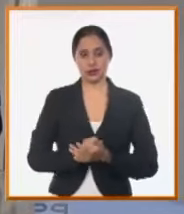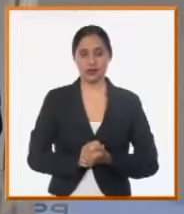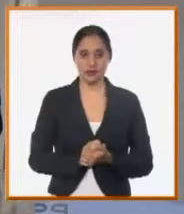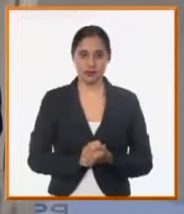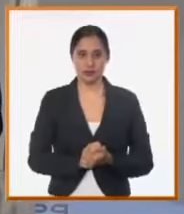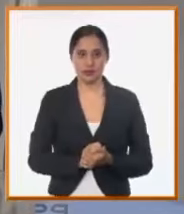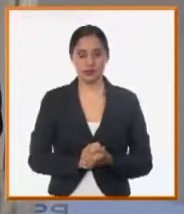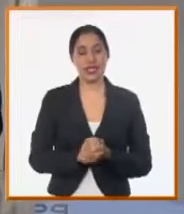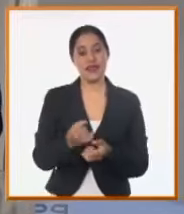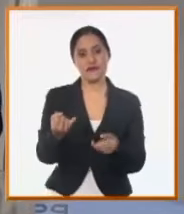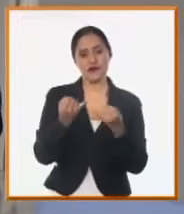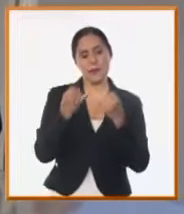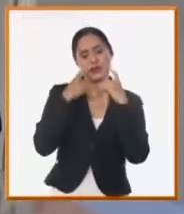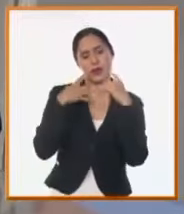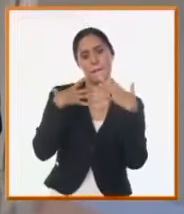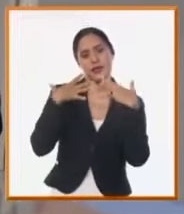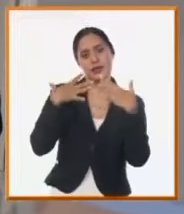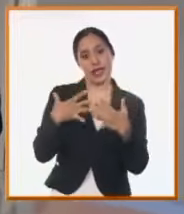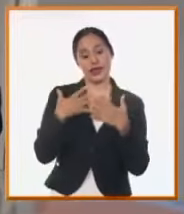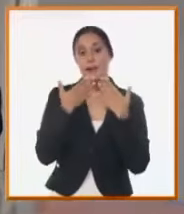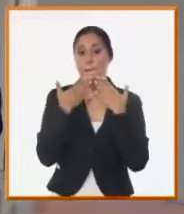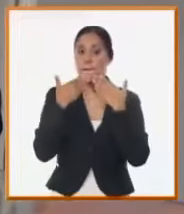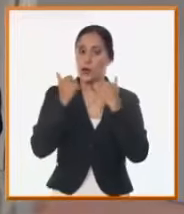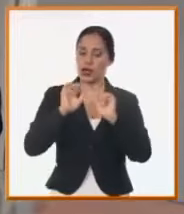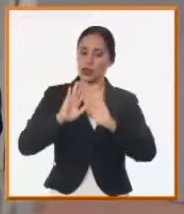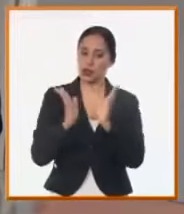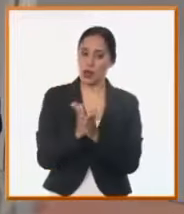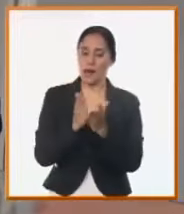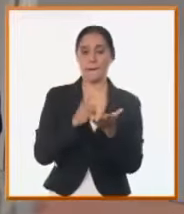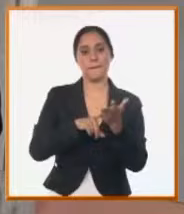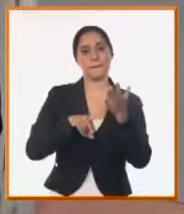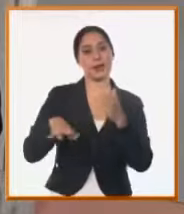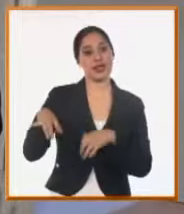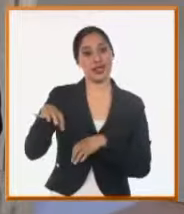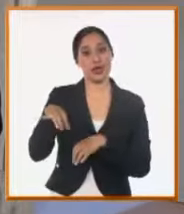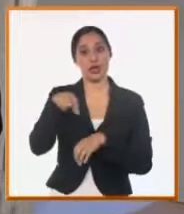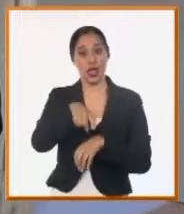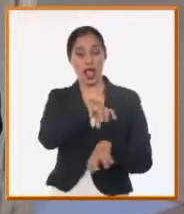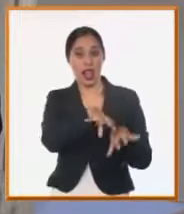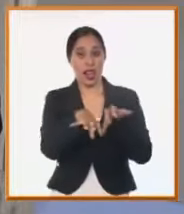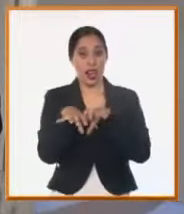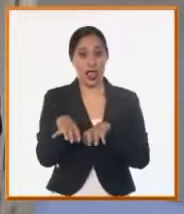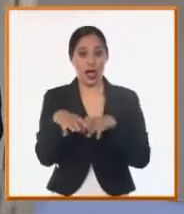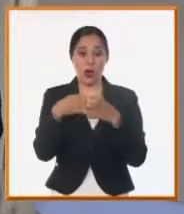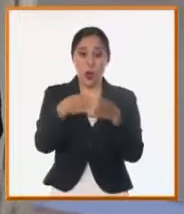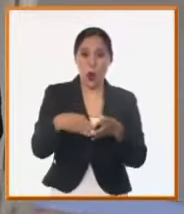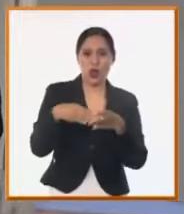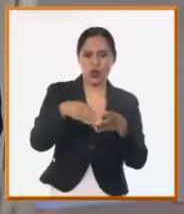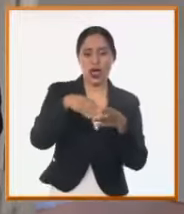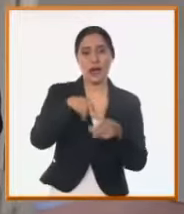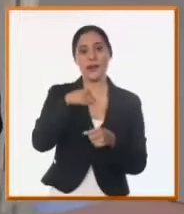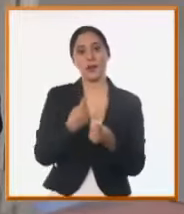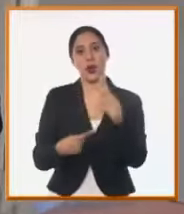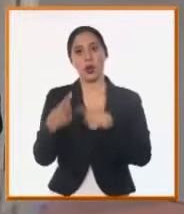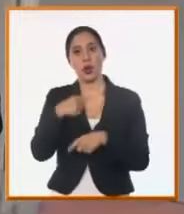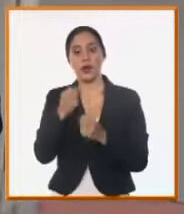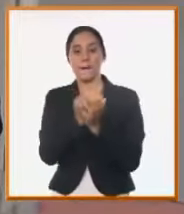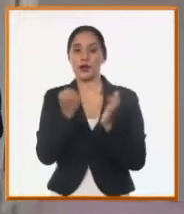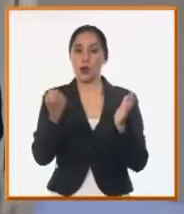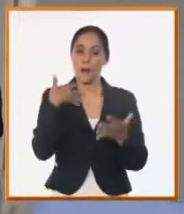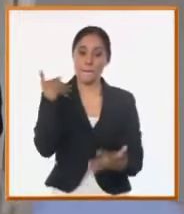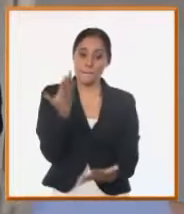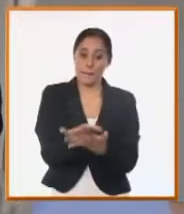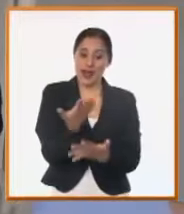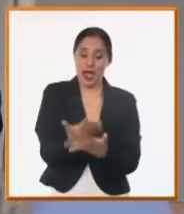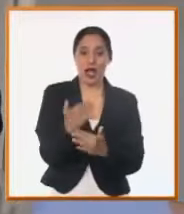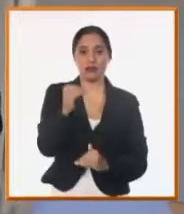Hay una noticia importante y buena para los pinareños también, que es la zona de Lázaro Acosta. Se aprobó en el plan de inversiones, continuar esa inversión del censo de